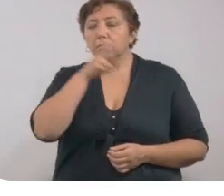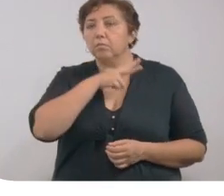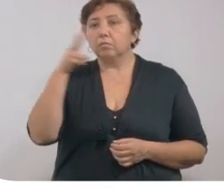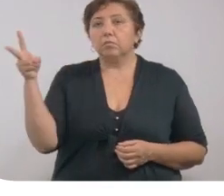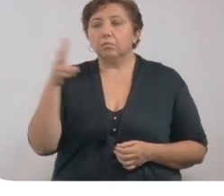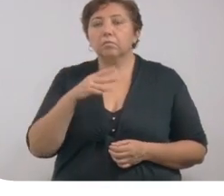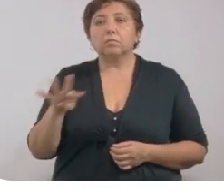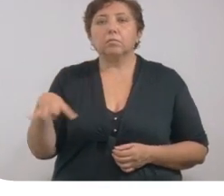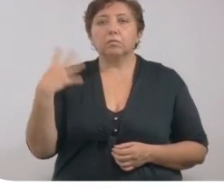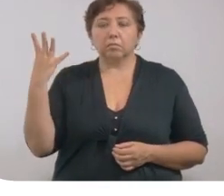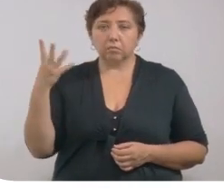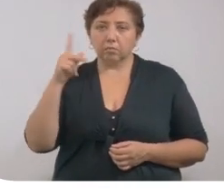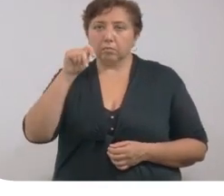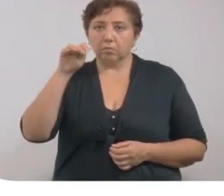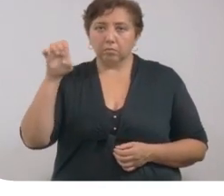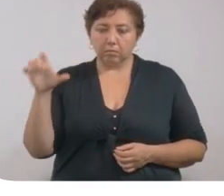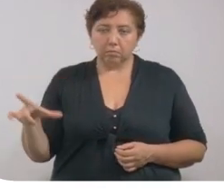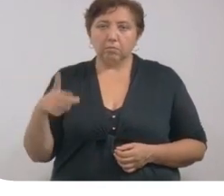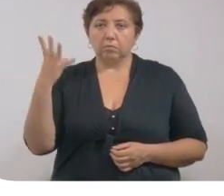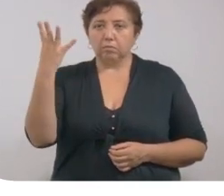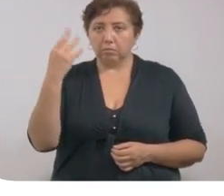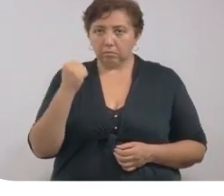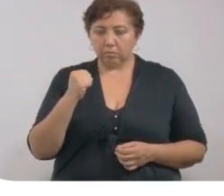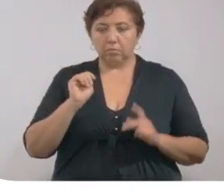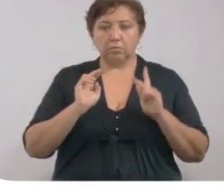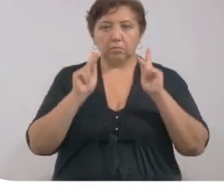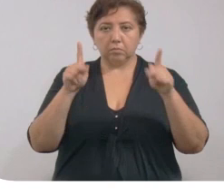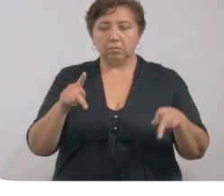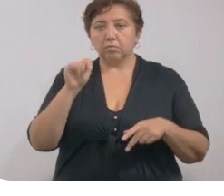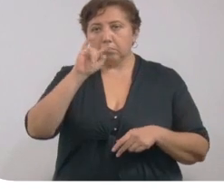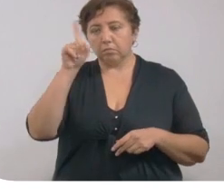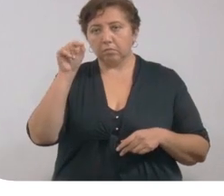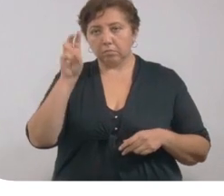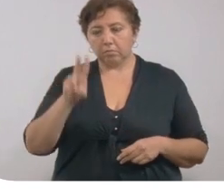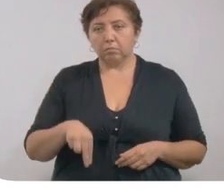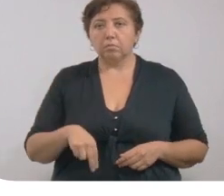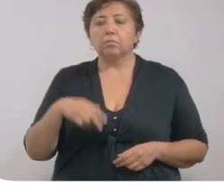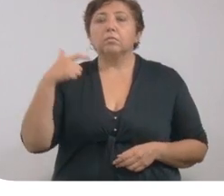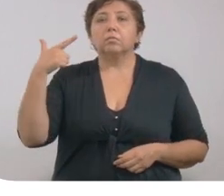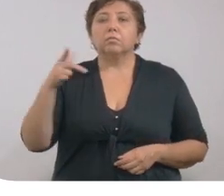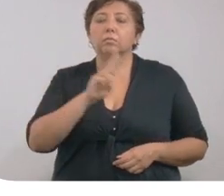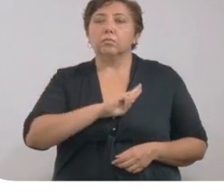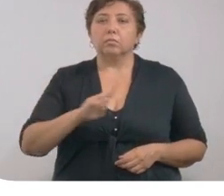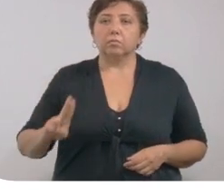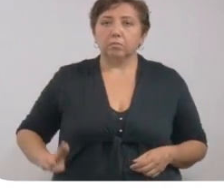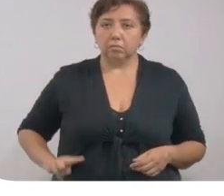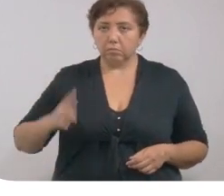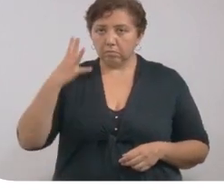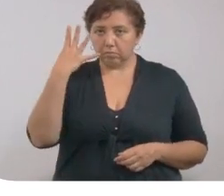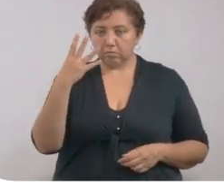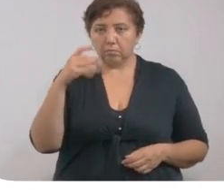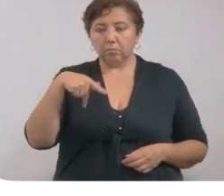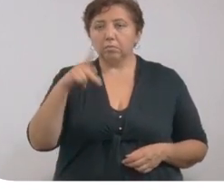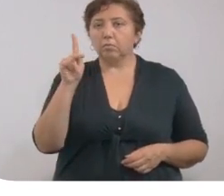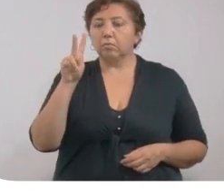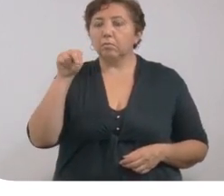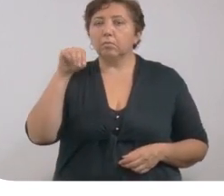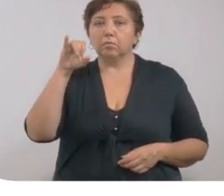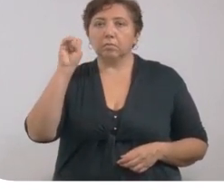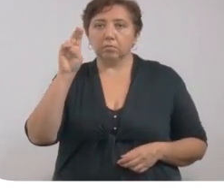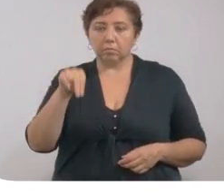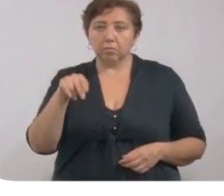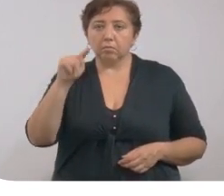Valladolid, 14 en Ticul, 9 en Progreso y Ticimin, 7 en Oman, 4 en Canacín,